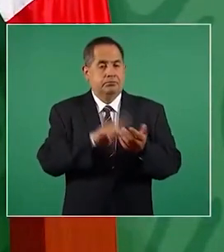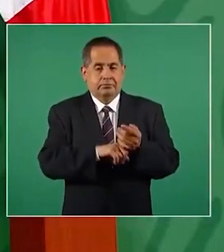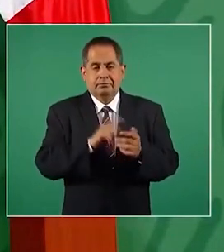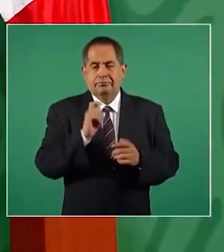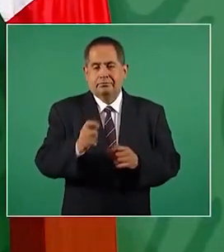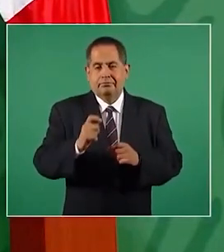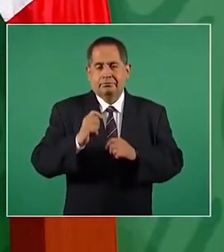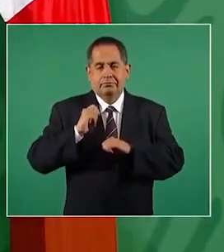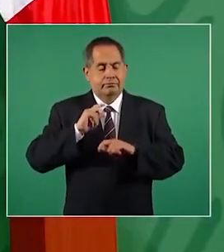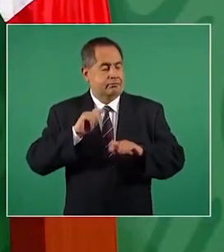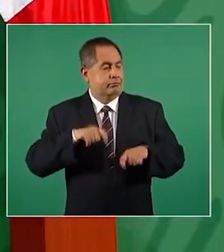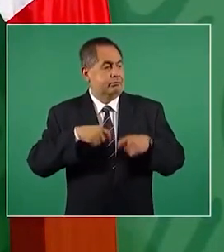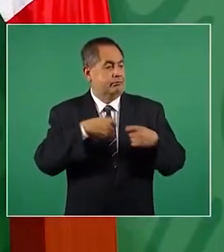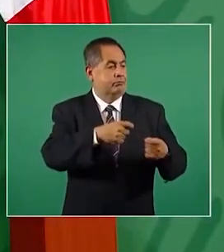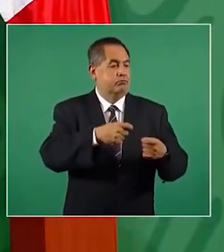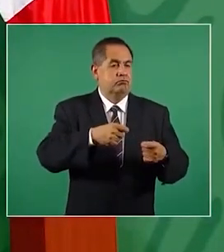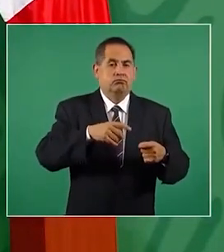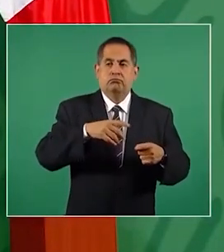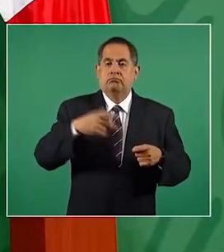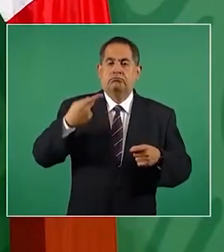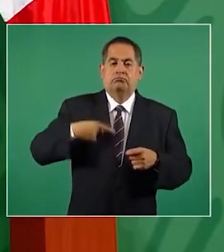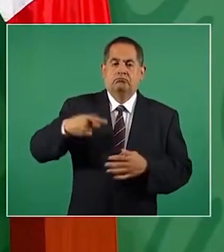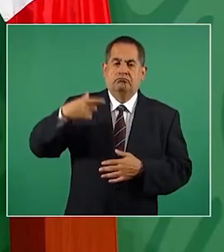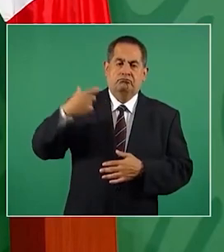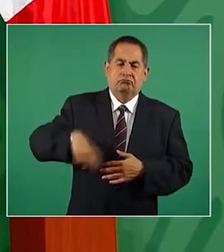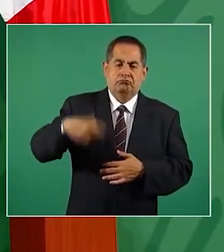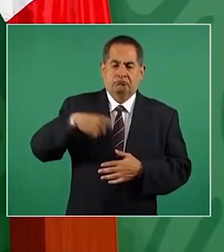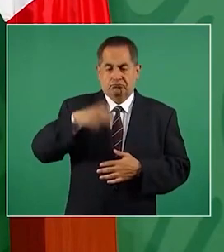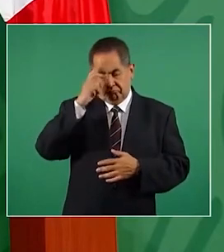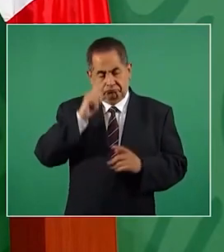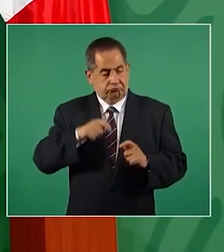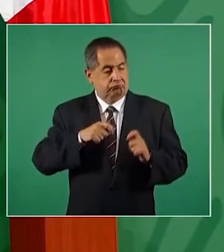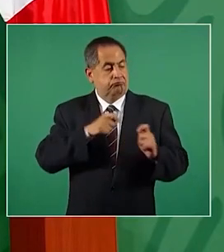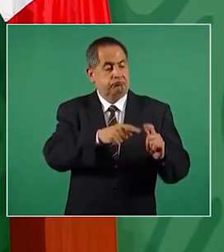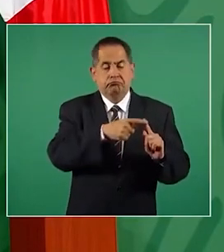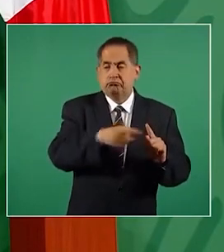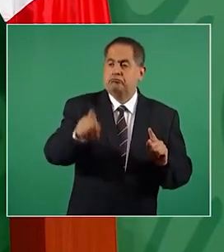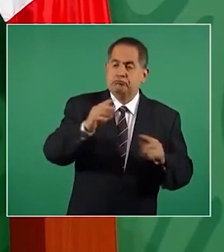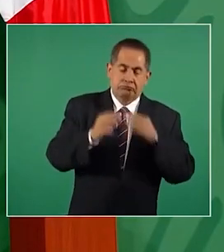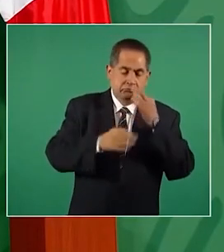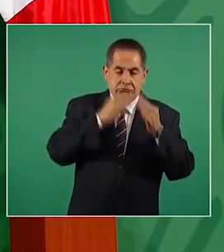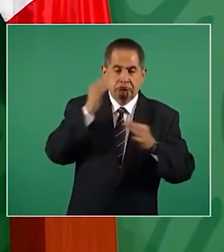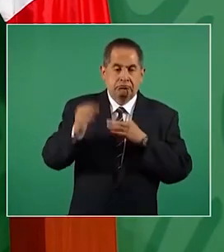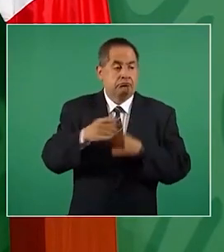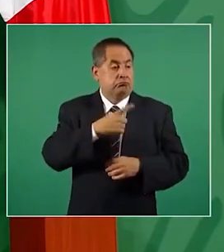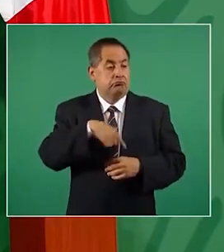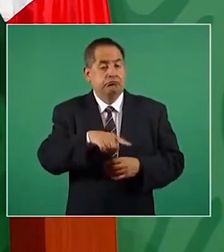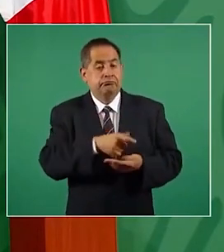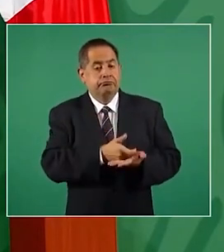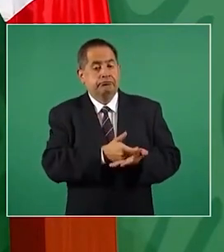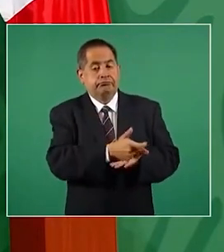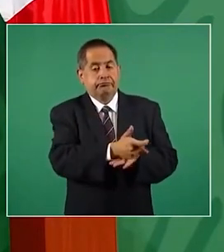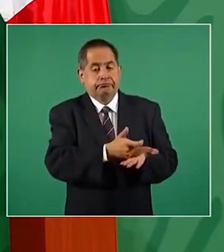de los potentados de México y recibe financiamiento